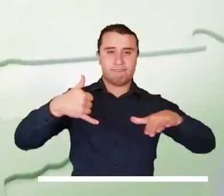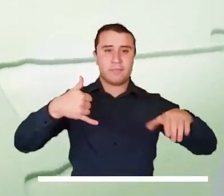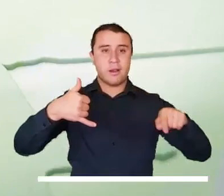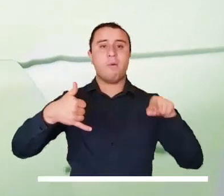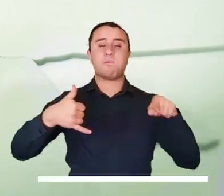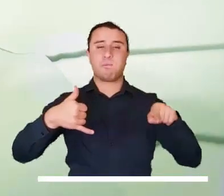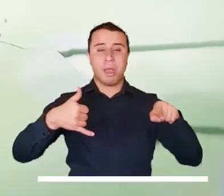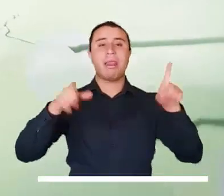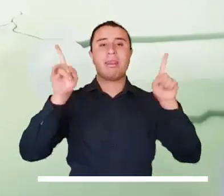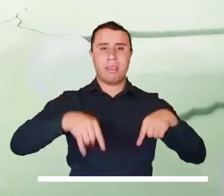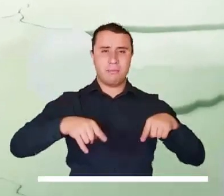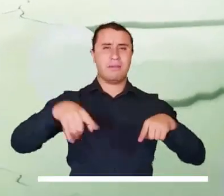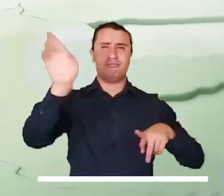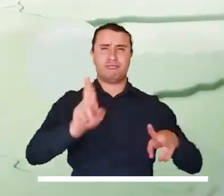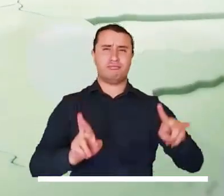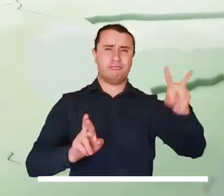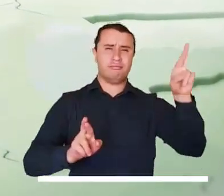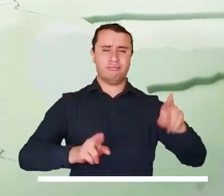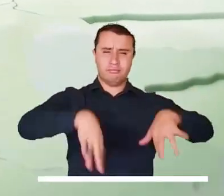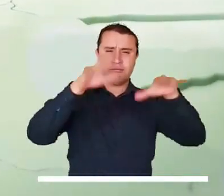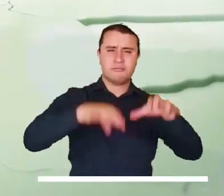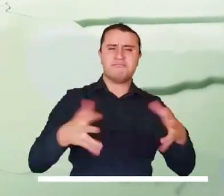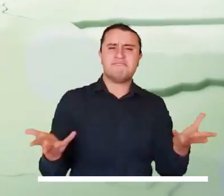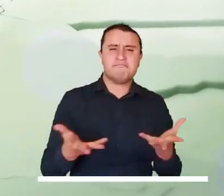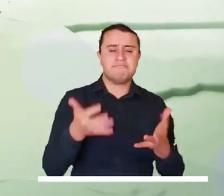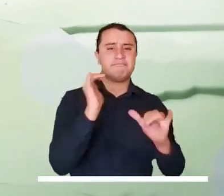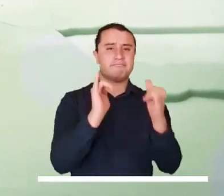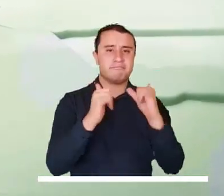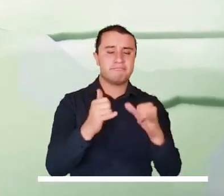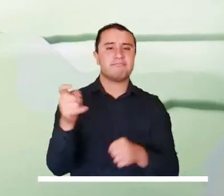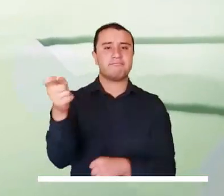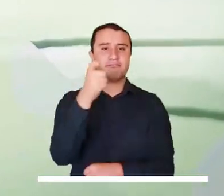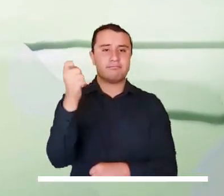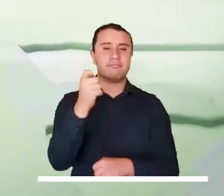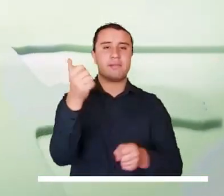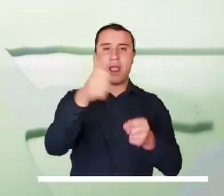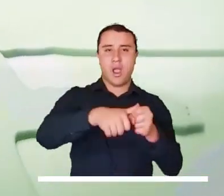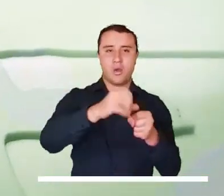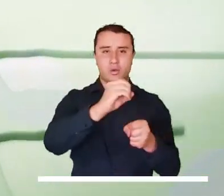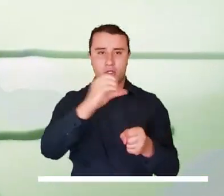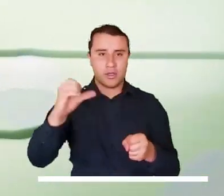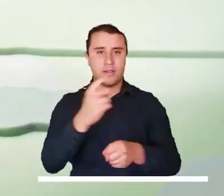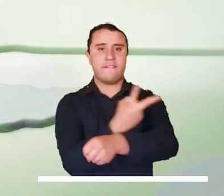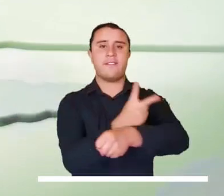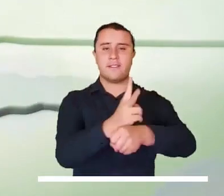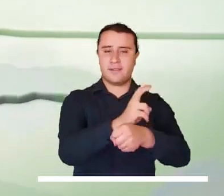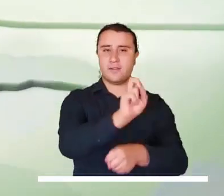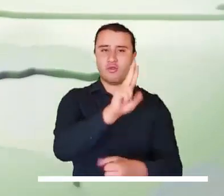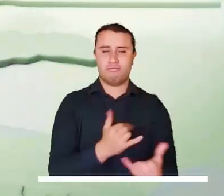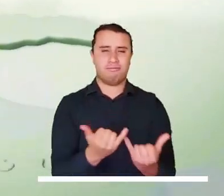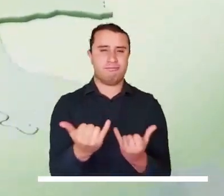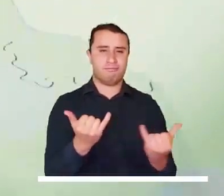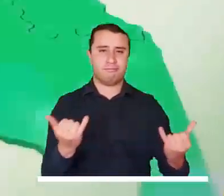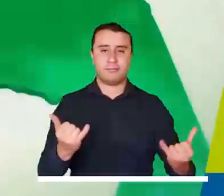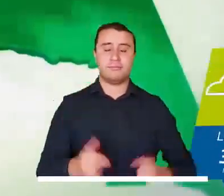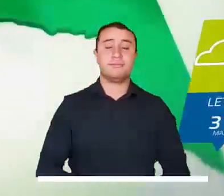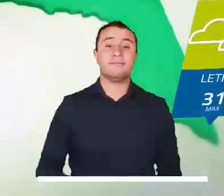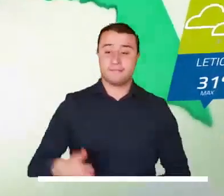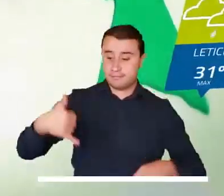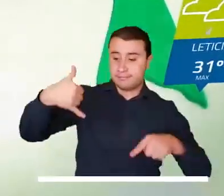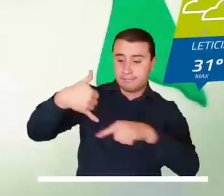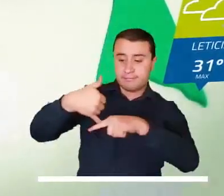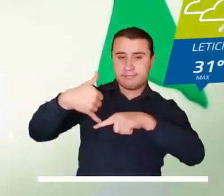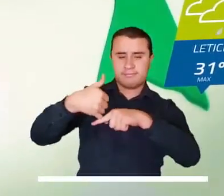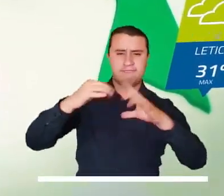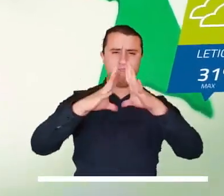En la Orinoquía también se anuncian precipitaciones con probable actividad eléctrica en Casanare, Meta, Occidente de Arauca y en el sur de